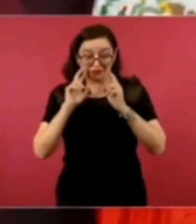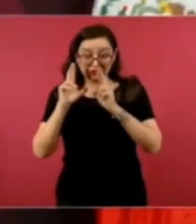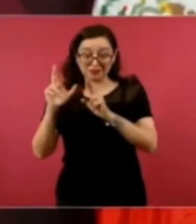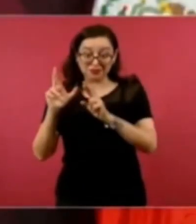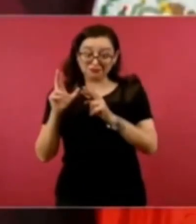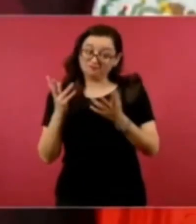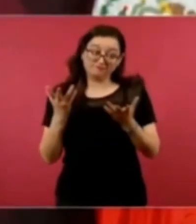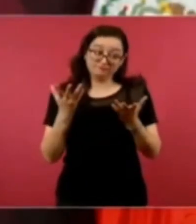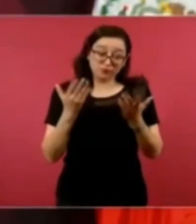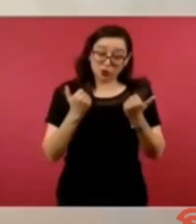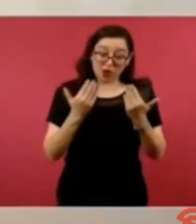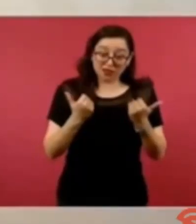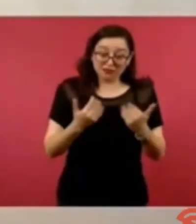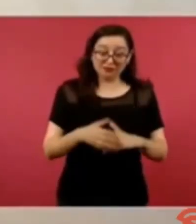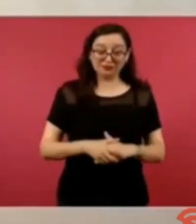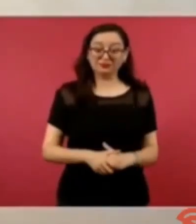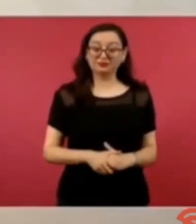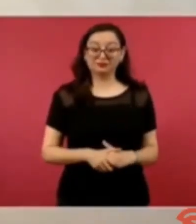entonces